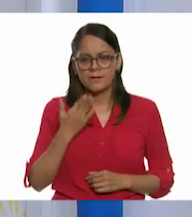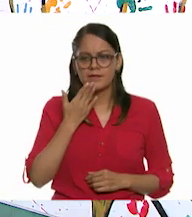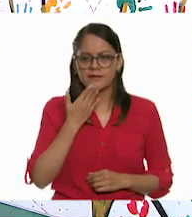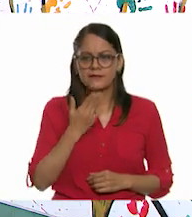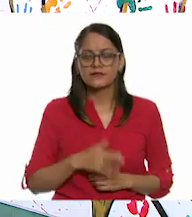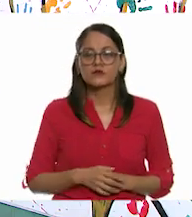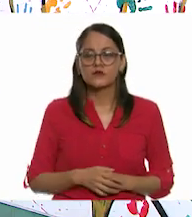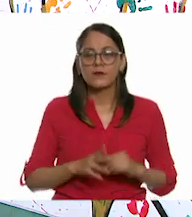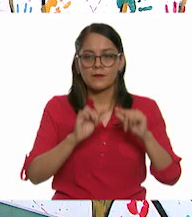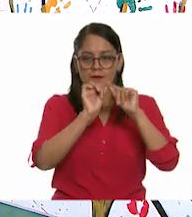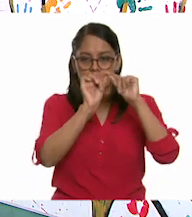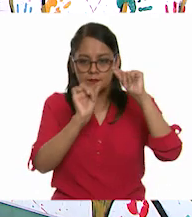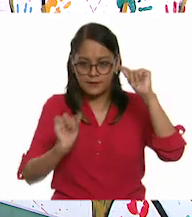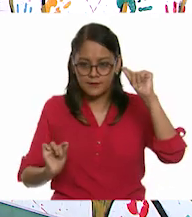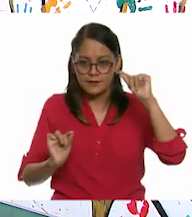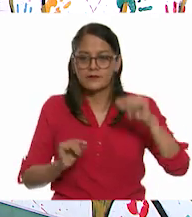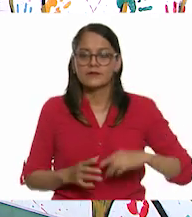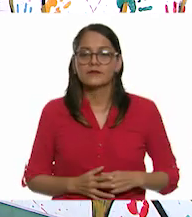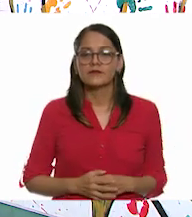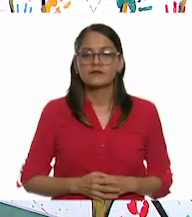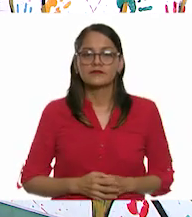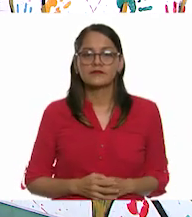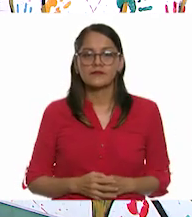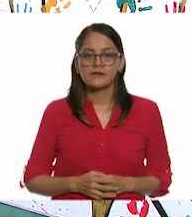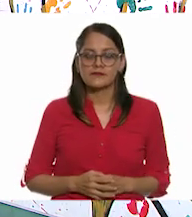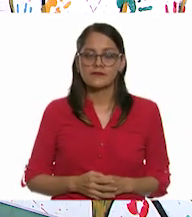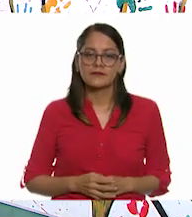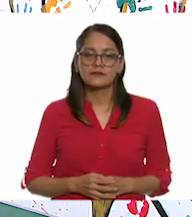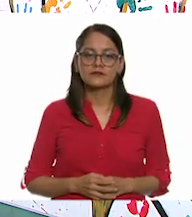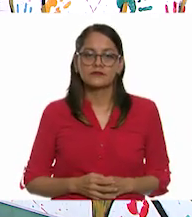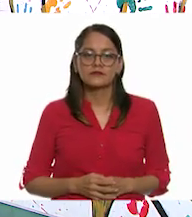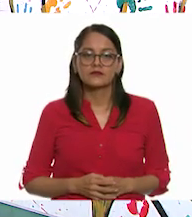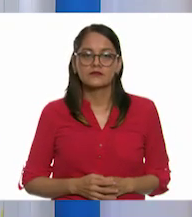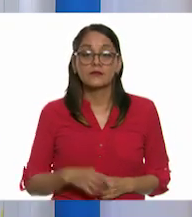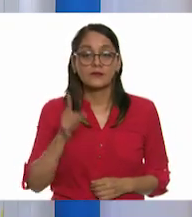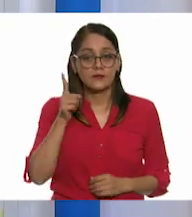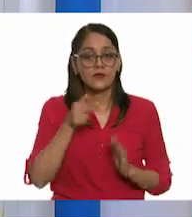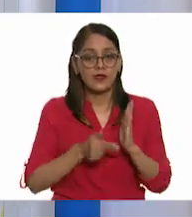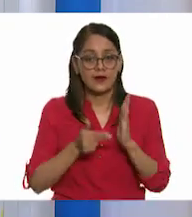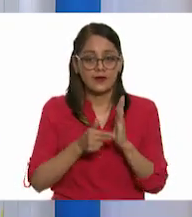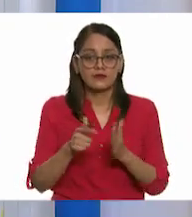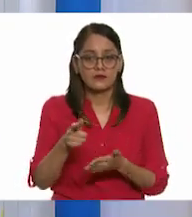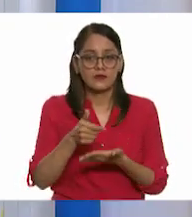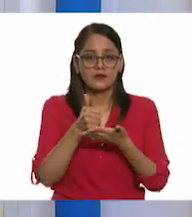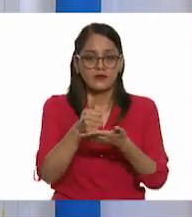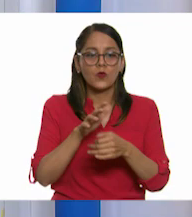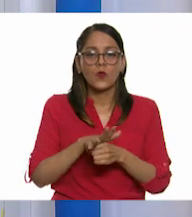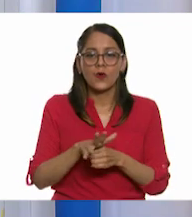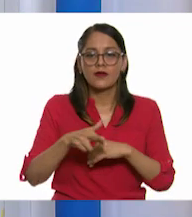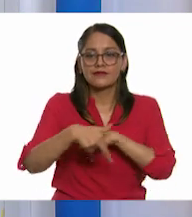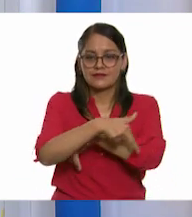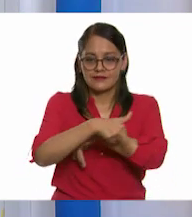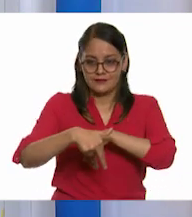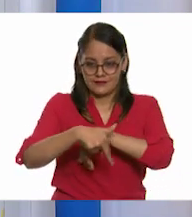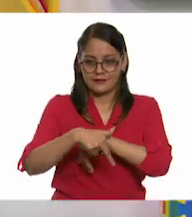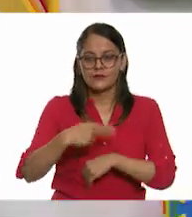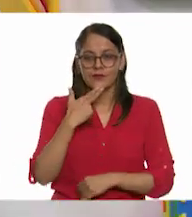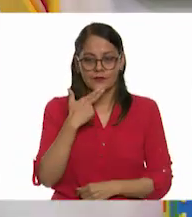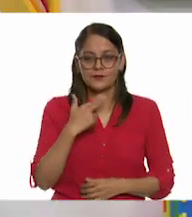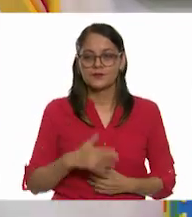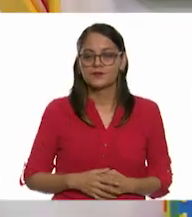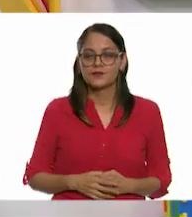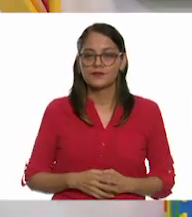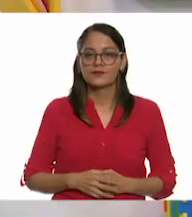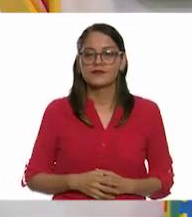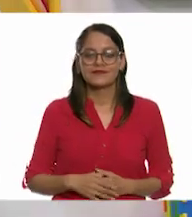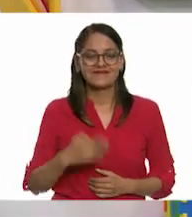Entonces, vamos a poner un segmento más en la parte de arriba. Perfecto. Y aquí hay una herramienta de la cual te vas a valer y esa es la regla.